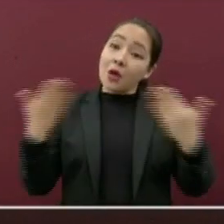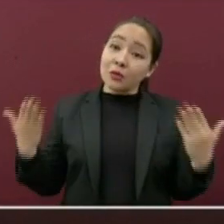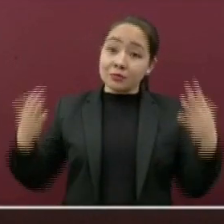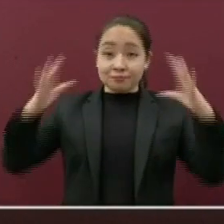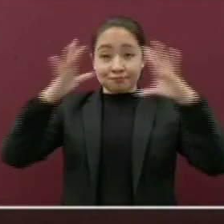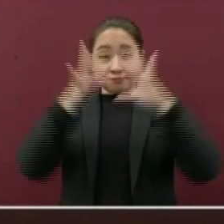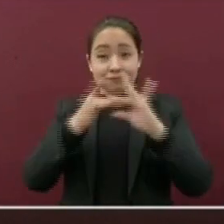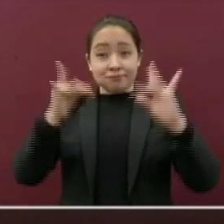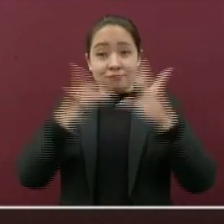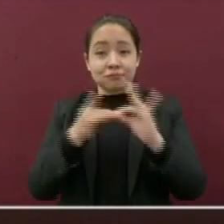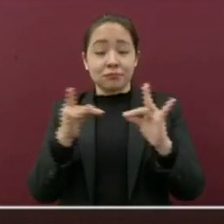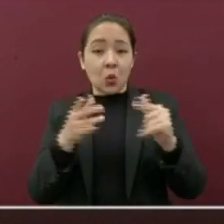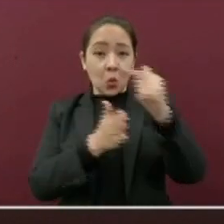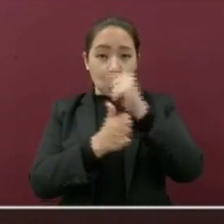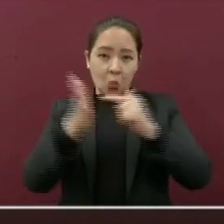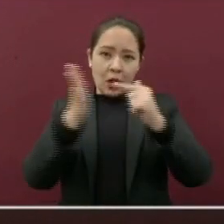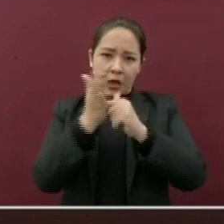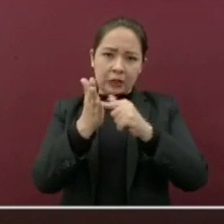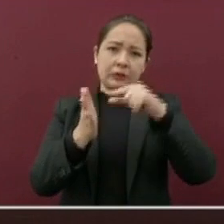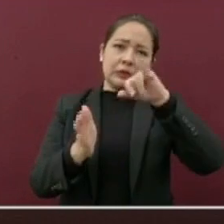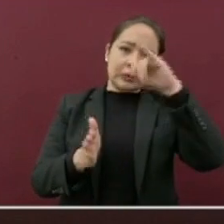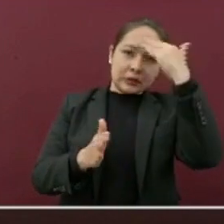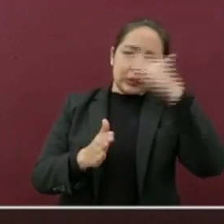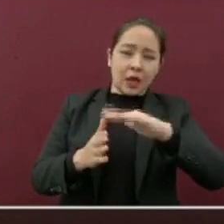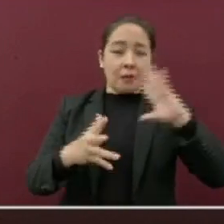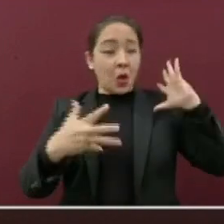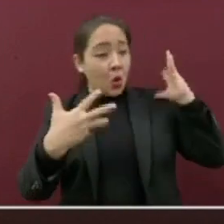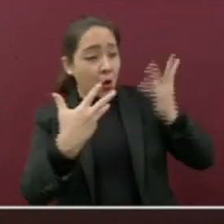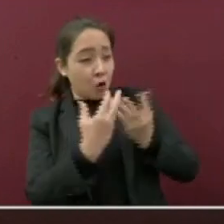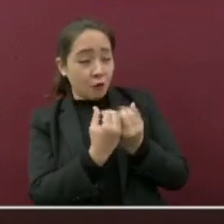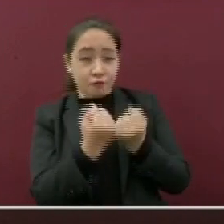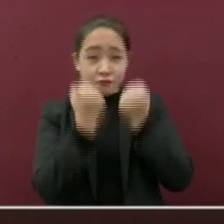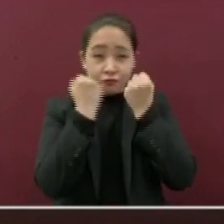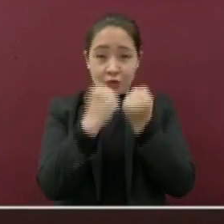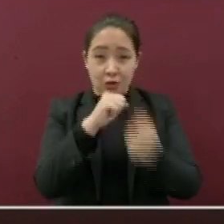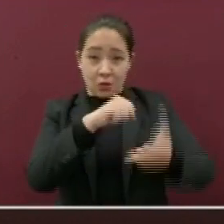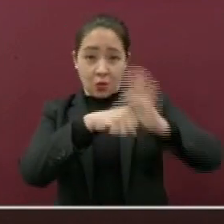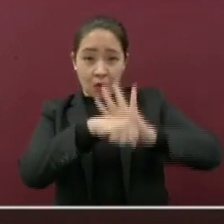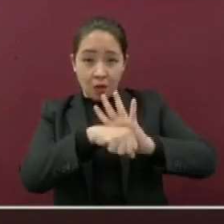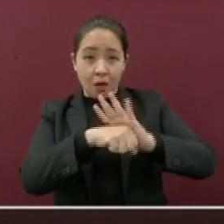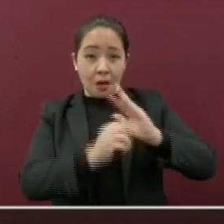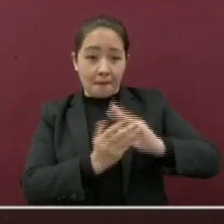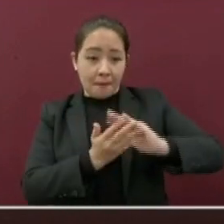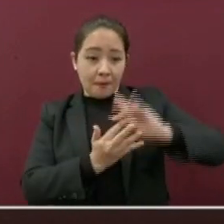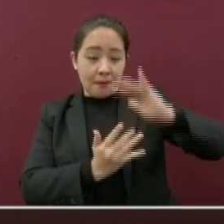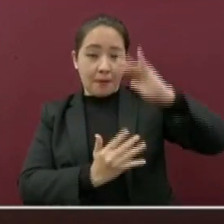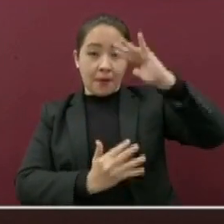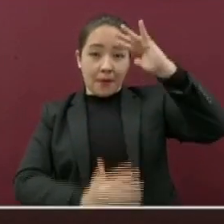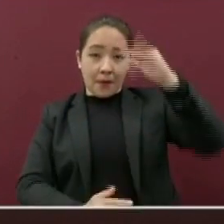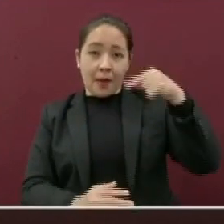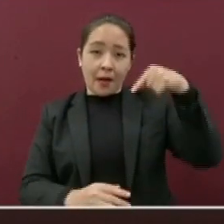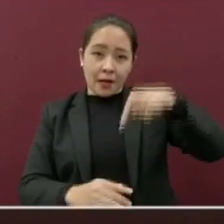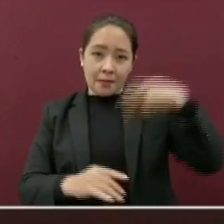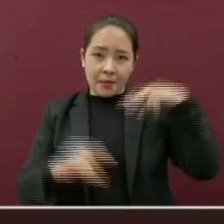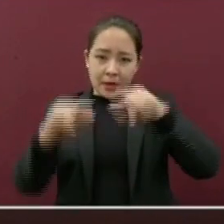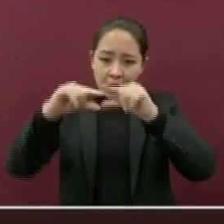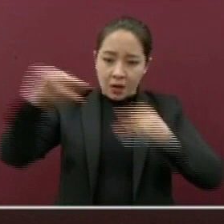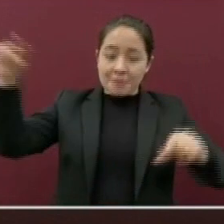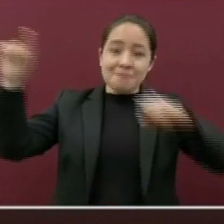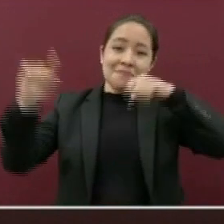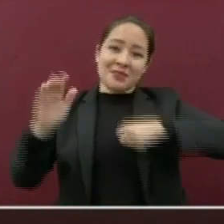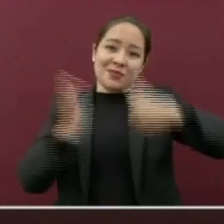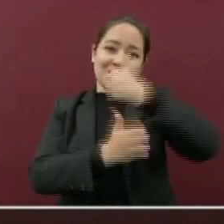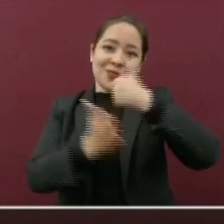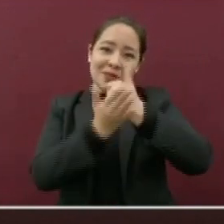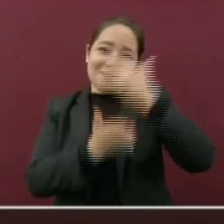municipios que además de registrar la mayor carga de enfermedad en el transcurso de la epidemia en el estado, son los que